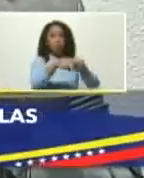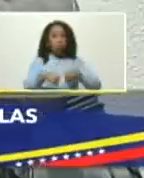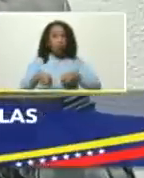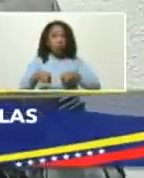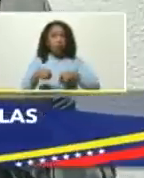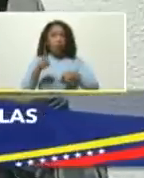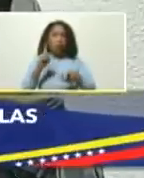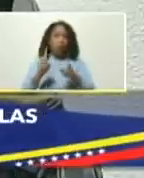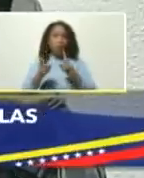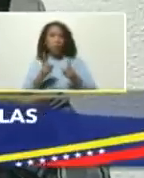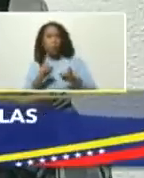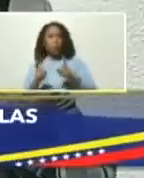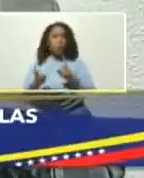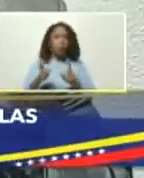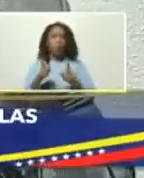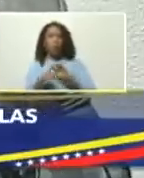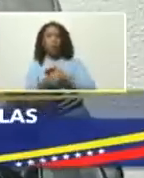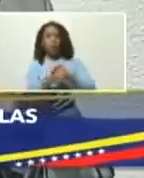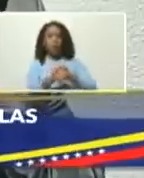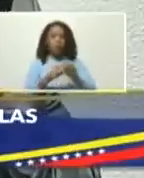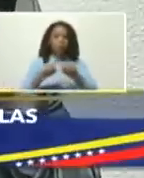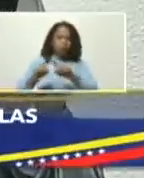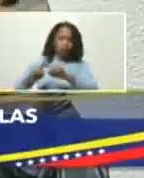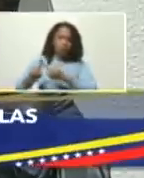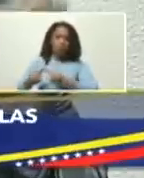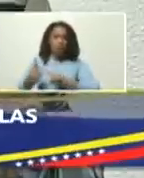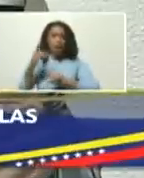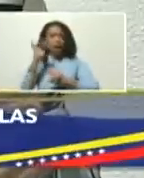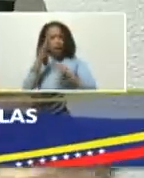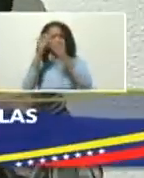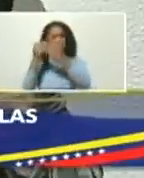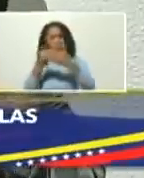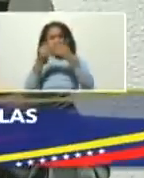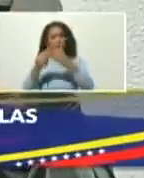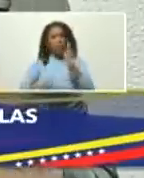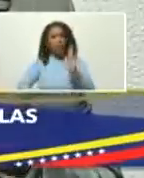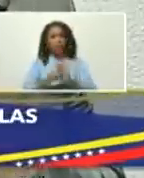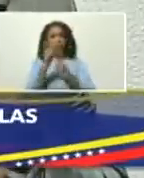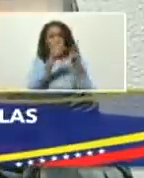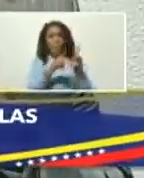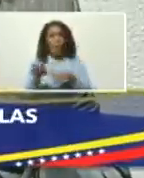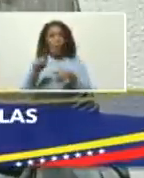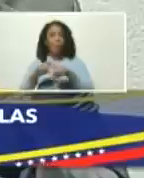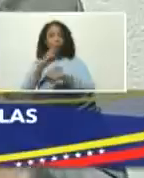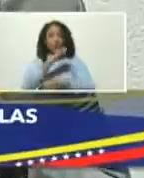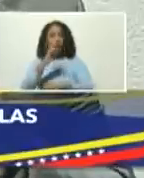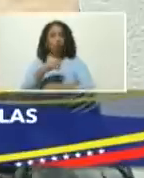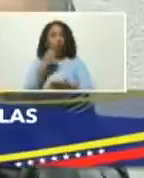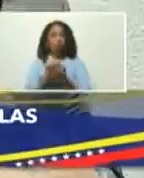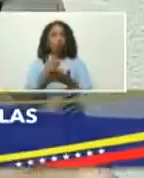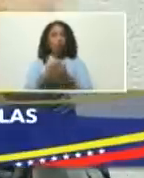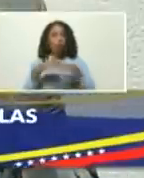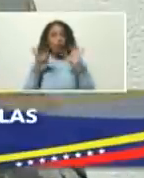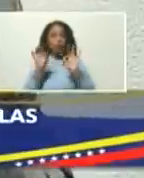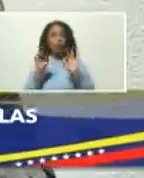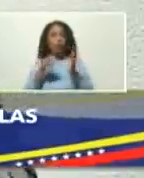tal vez el tema de la tortuga igual habría que estudiarlo para el desarrollo del plan pero las zonas económicas especiales son